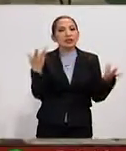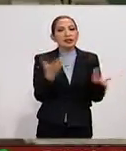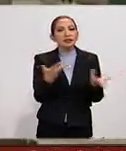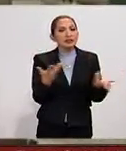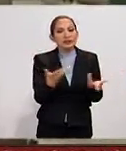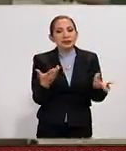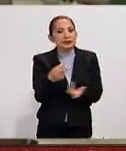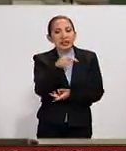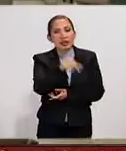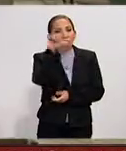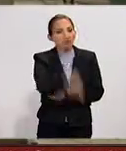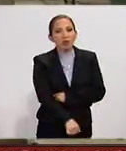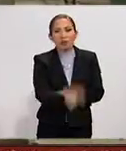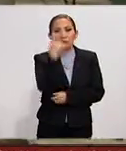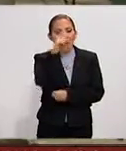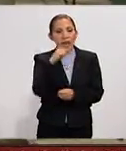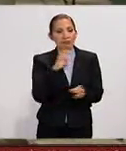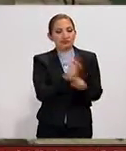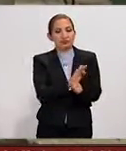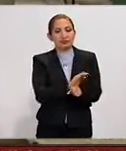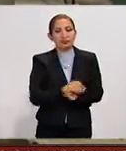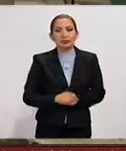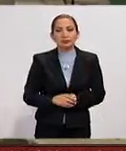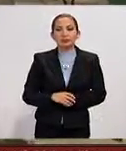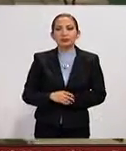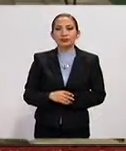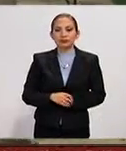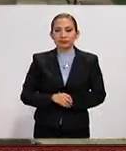de forma inmediata para protegernos?